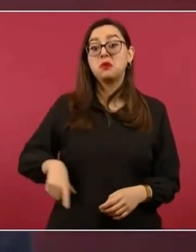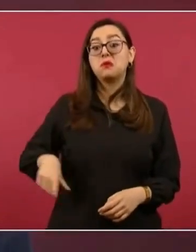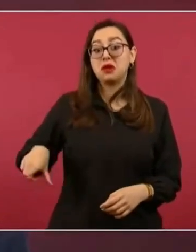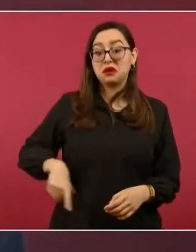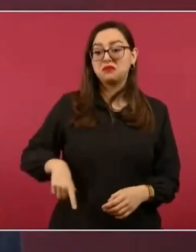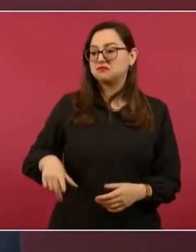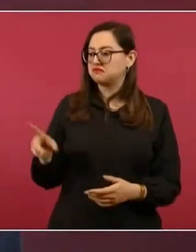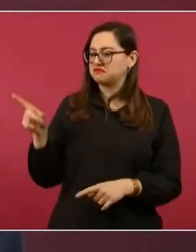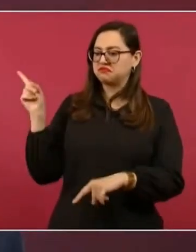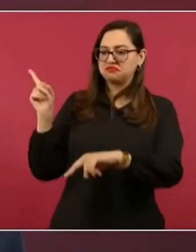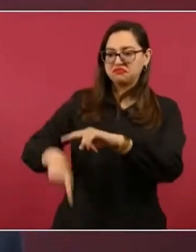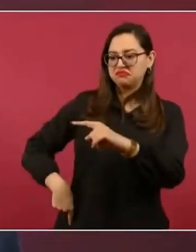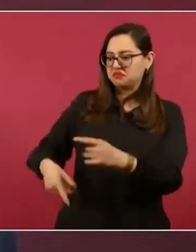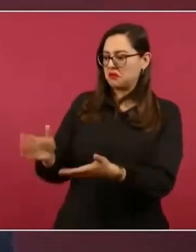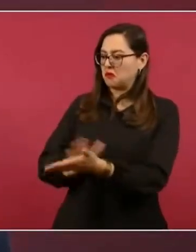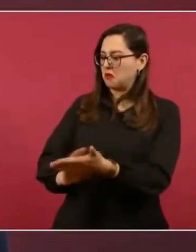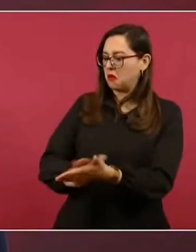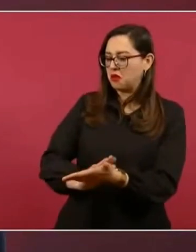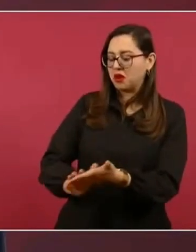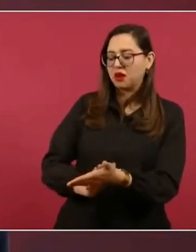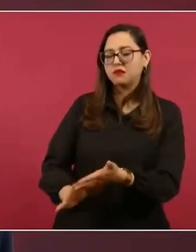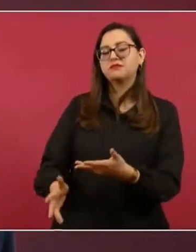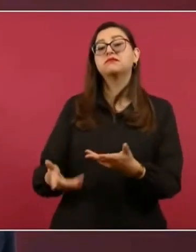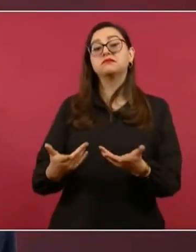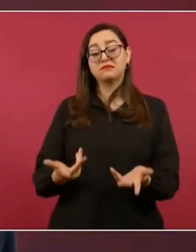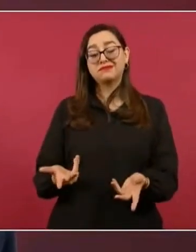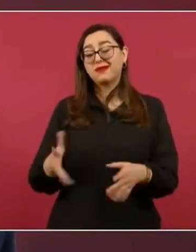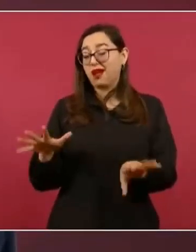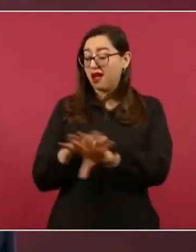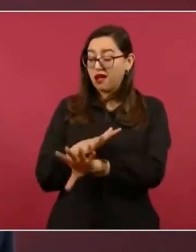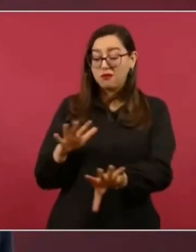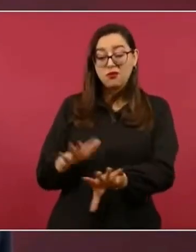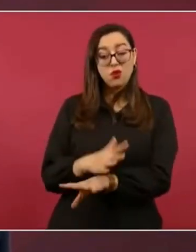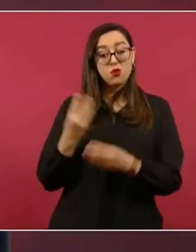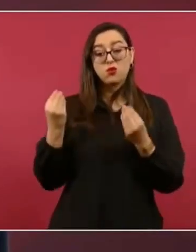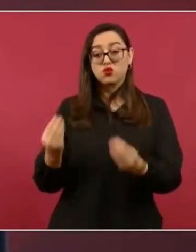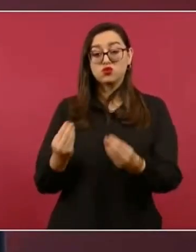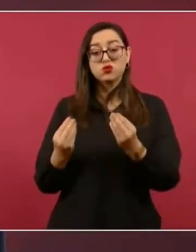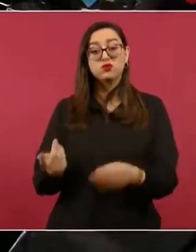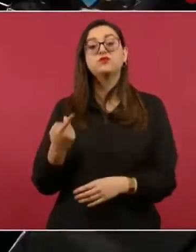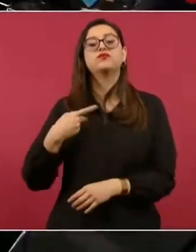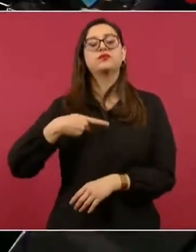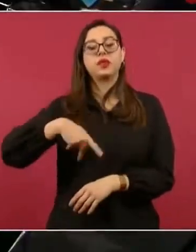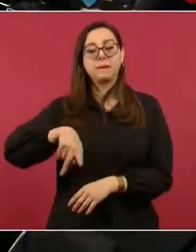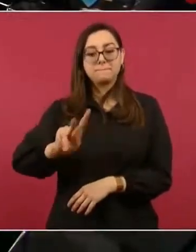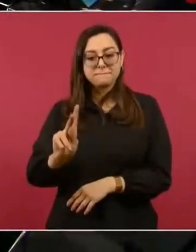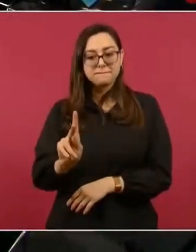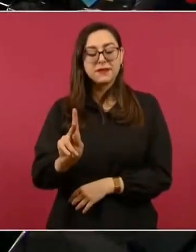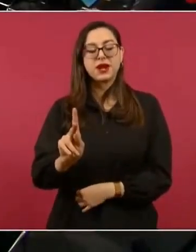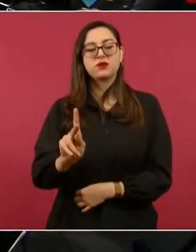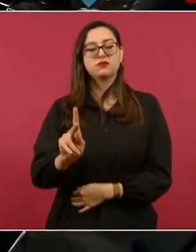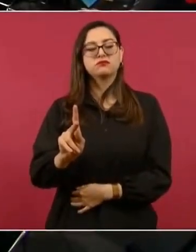pero sigue el espíritu y en algunos casos también la letra